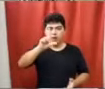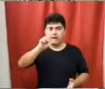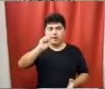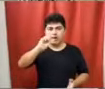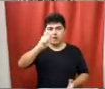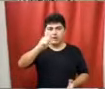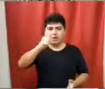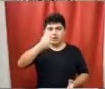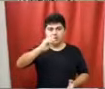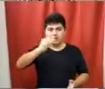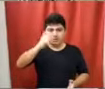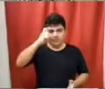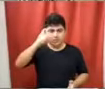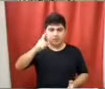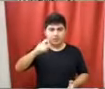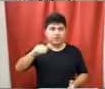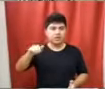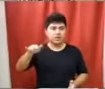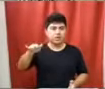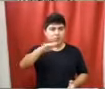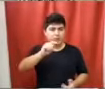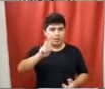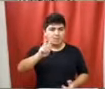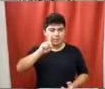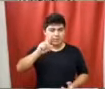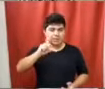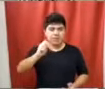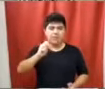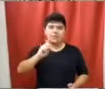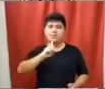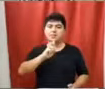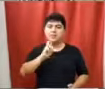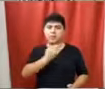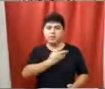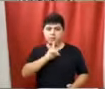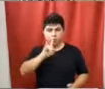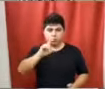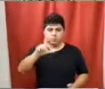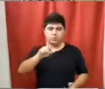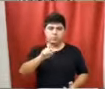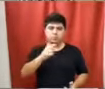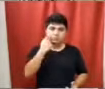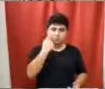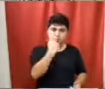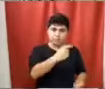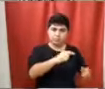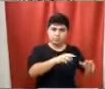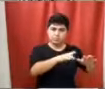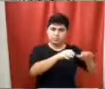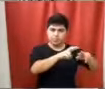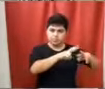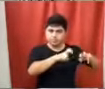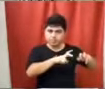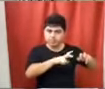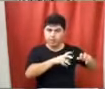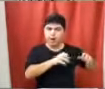Visto y analizado el tema de referencia, la comisión sugiere la aprobación del proyecto de resolución adjunto.